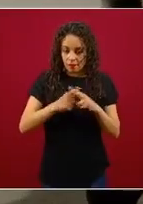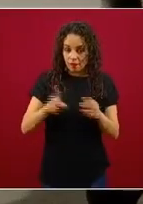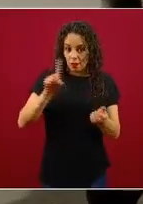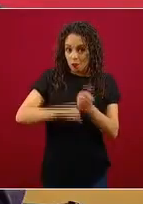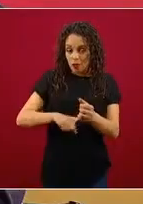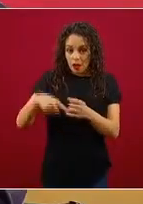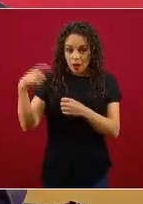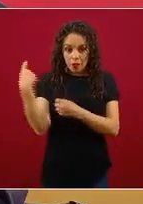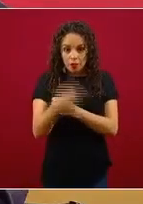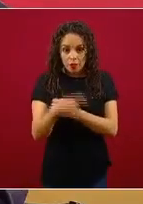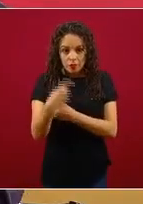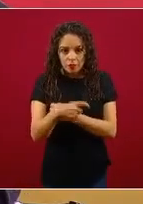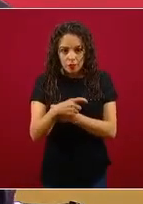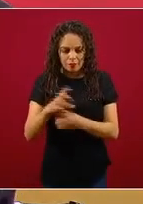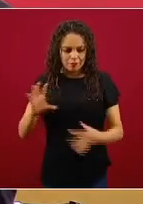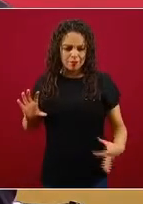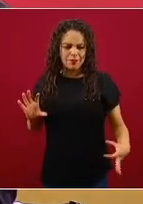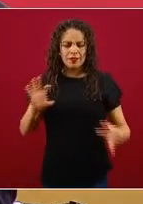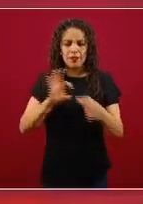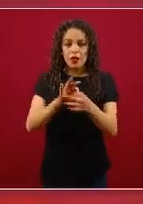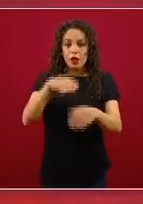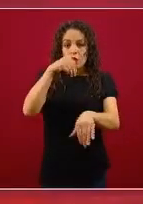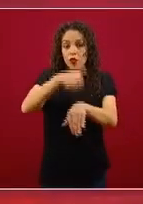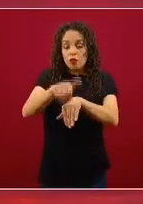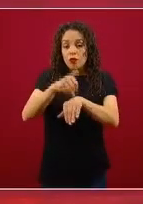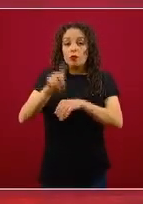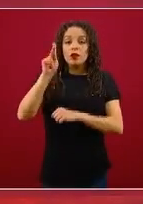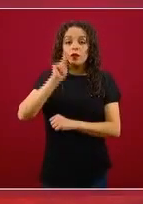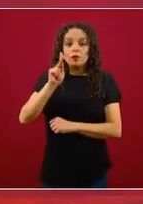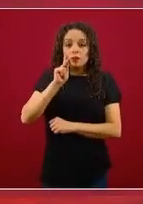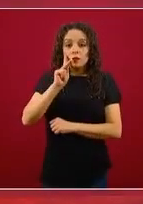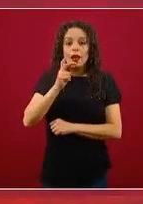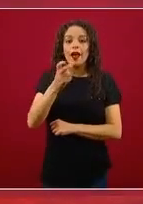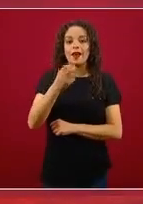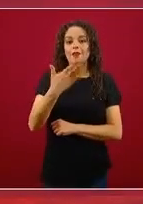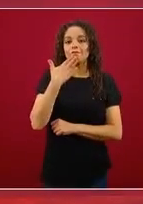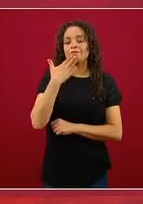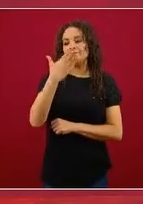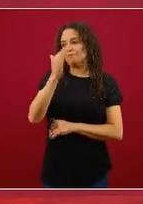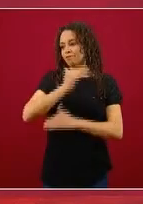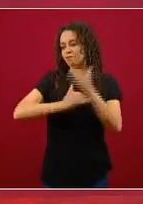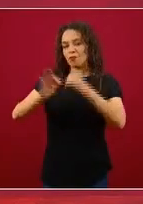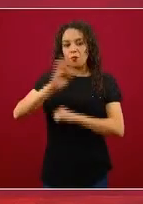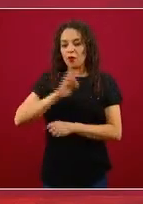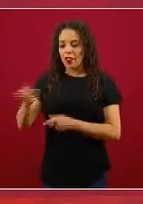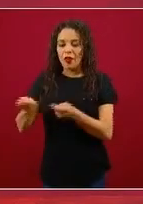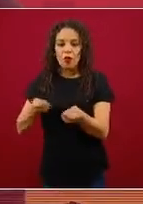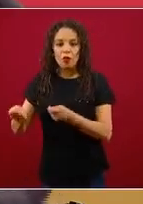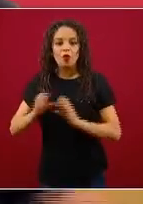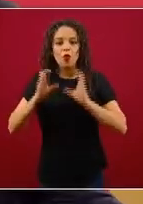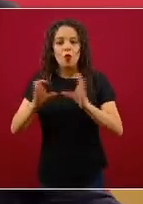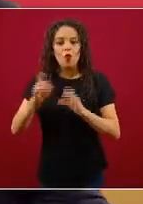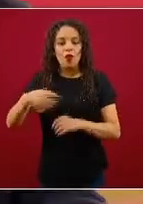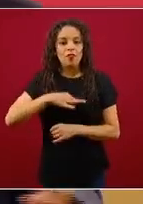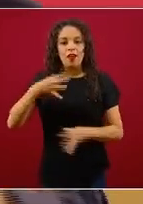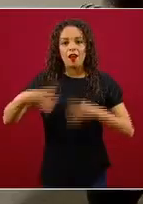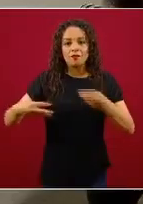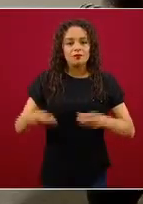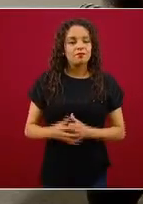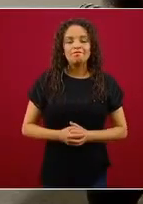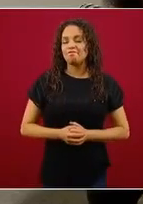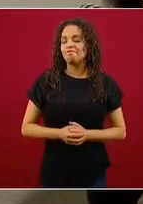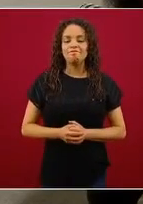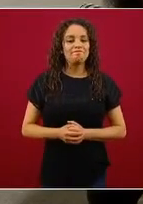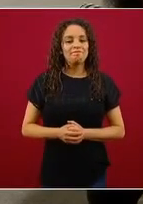entre el número de pruebas y el éxito del control. ¿Por qué no? Porque no, todo depende, como acaba de